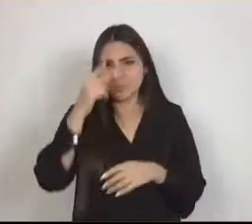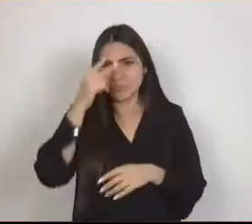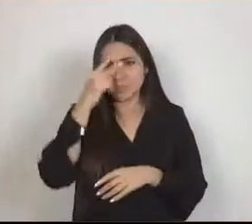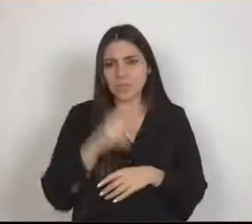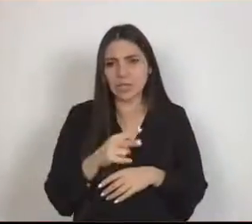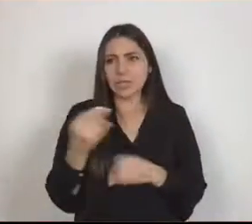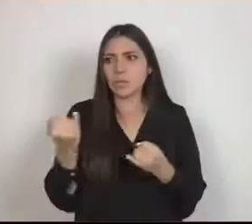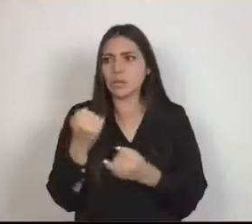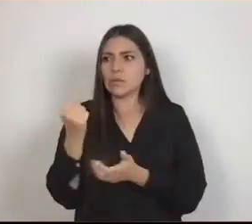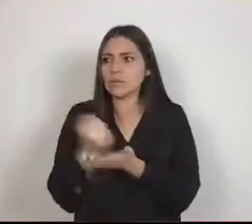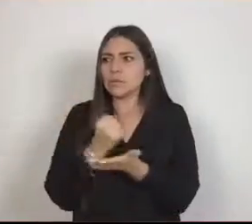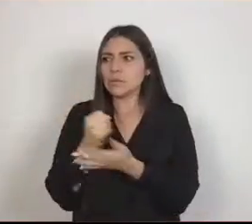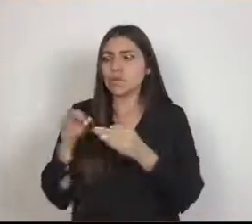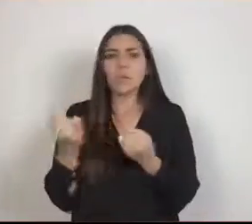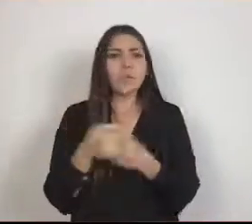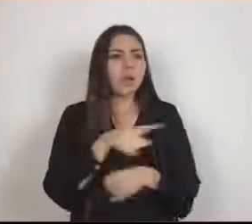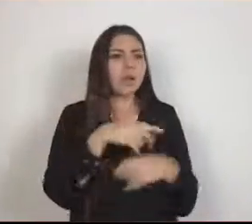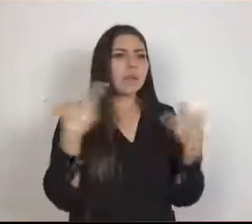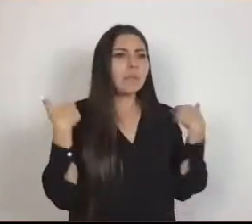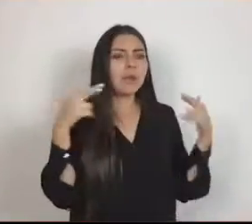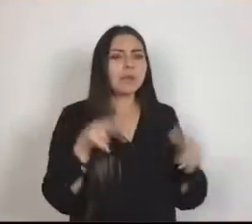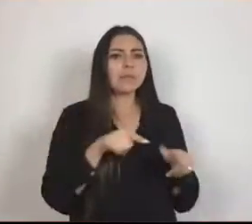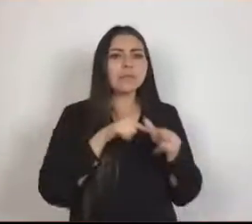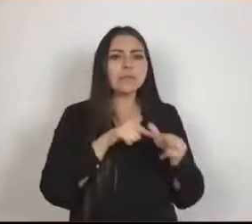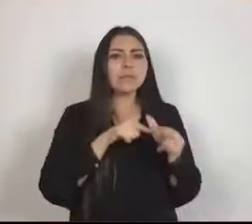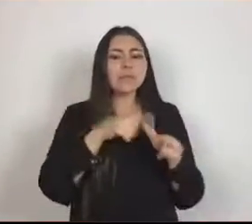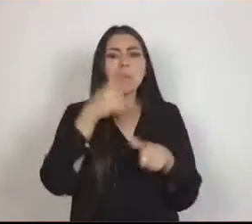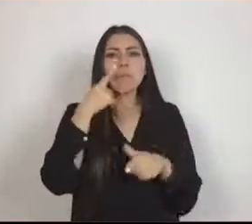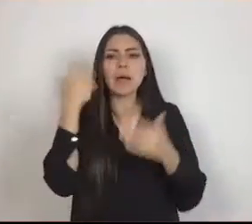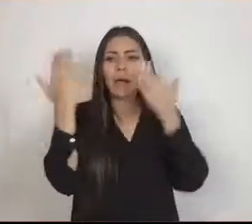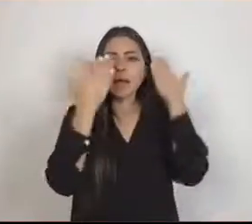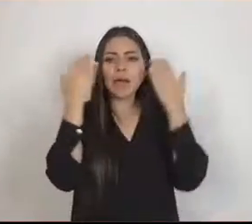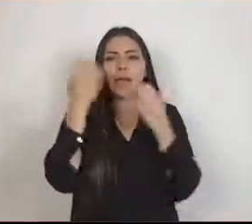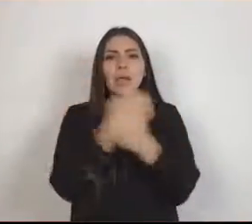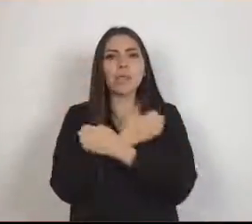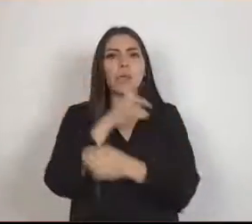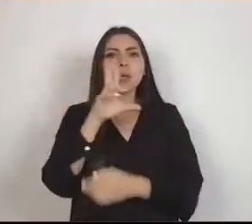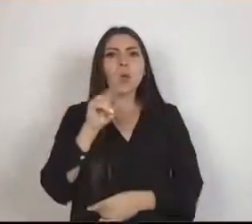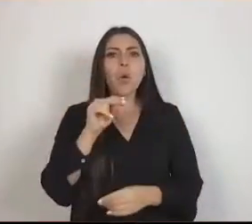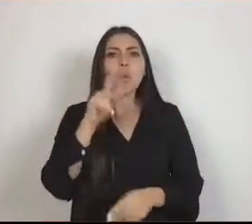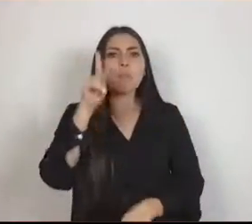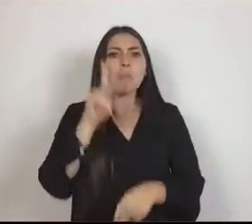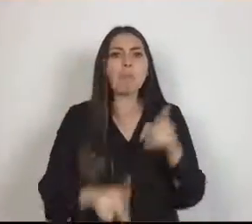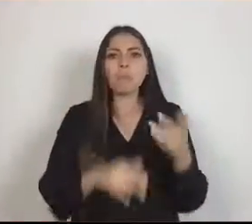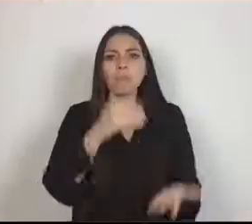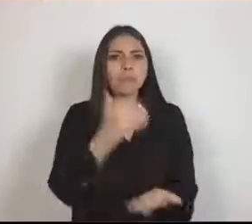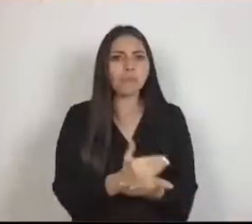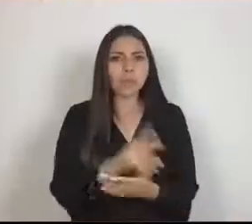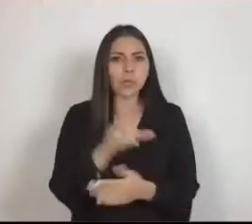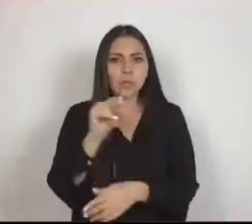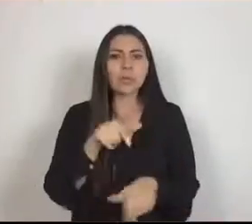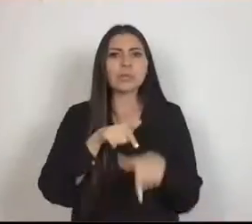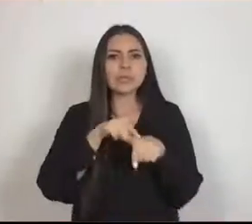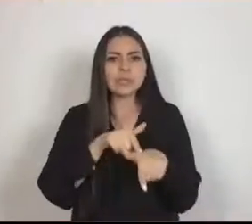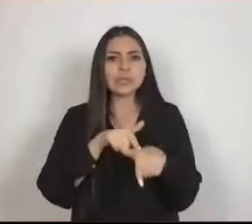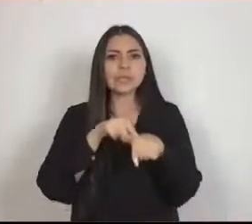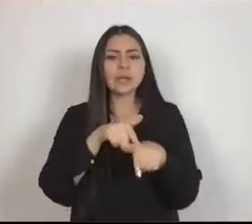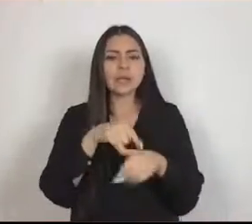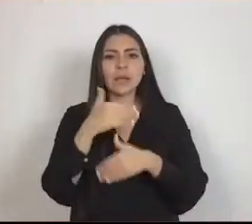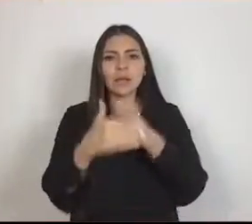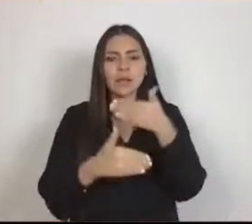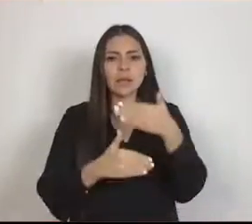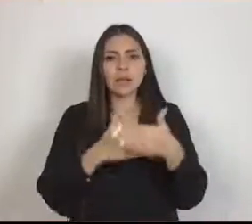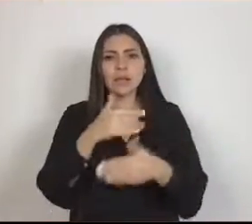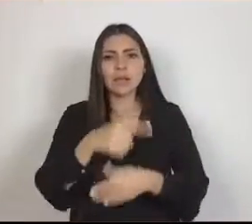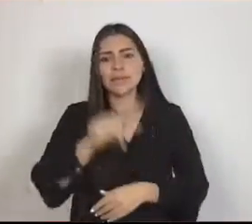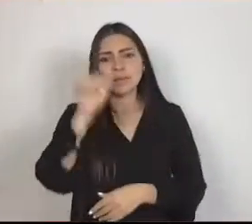detuviera, que el proceso educativo siguiera su marcha. Siempre, como buenos misioneros